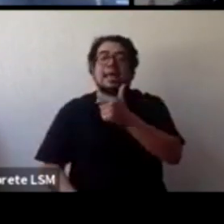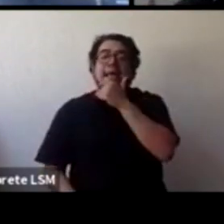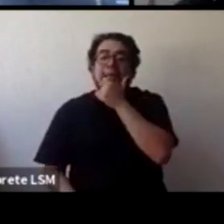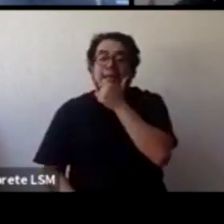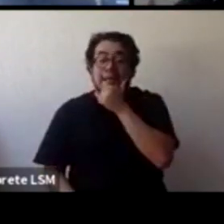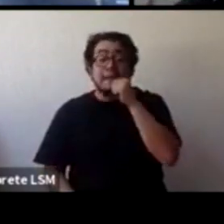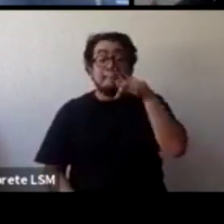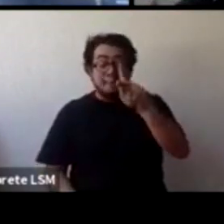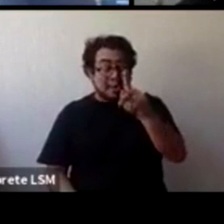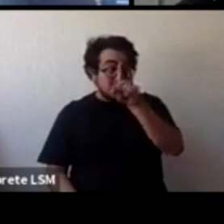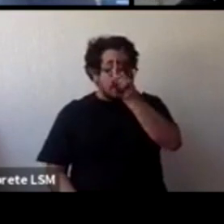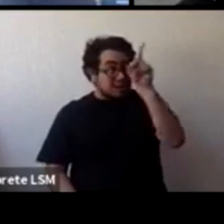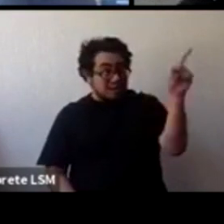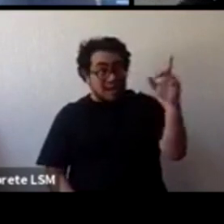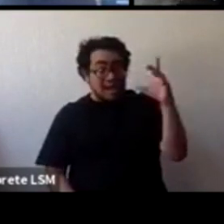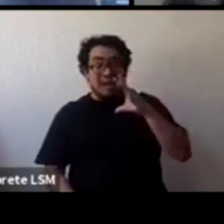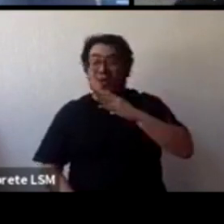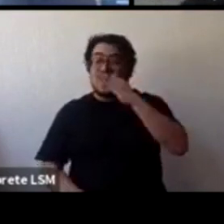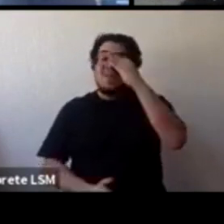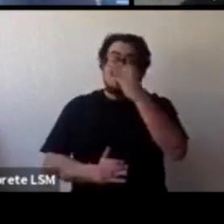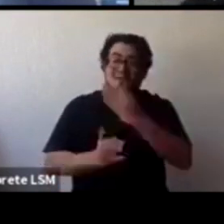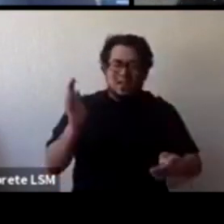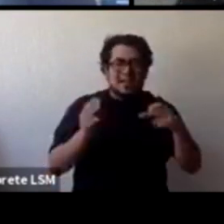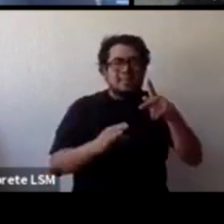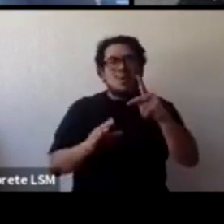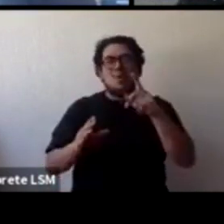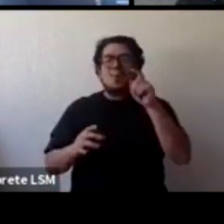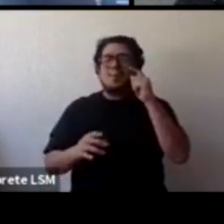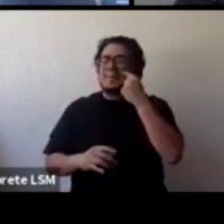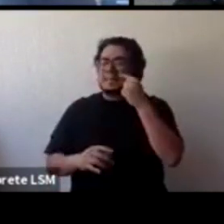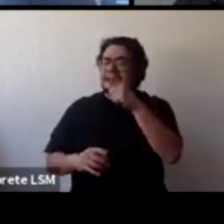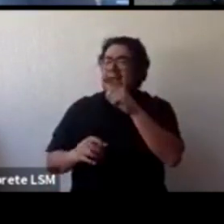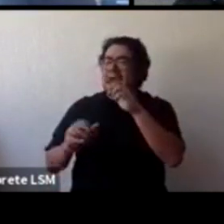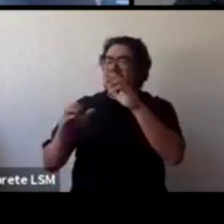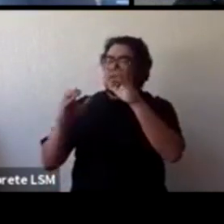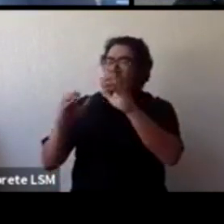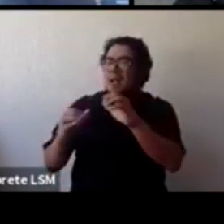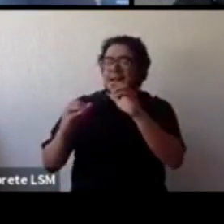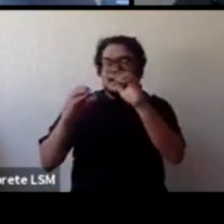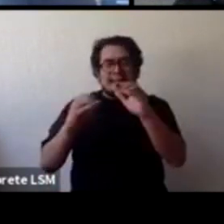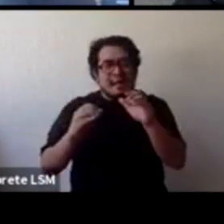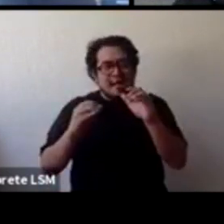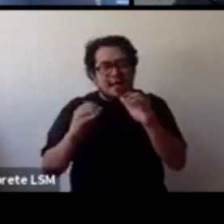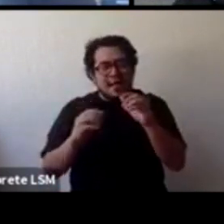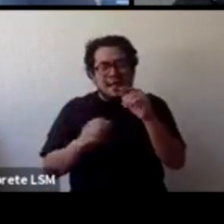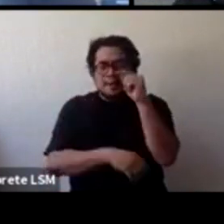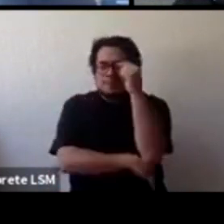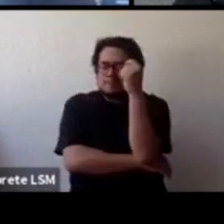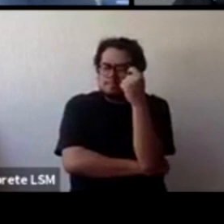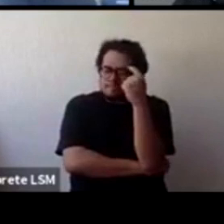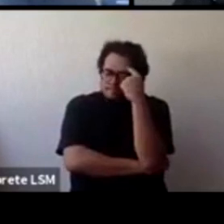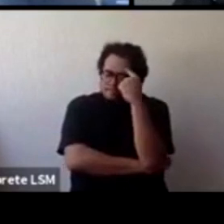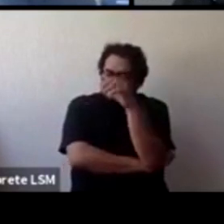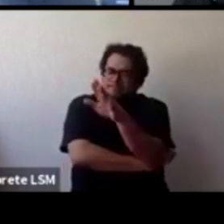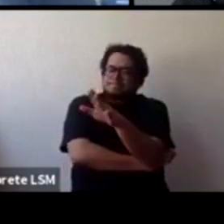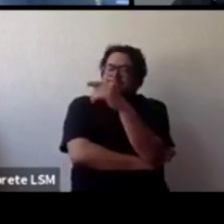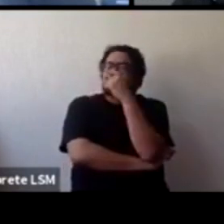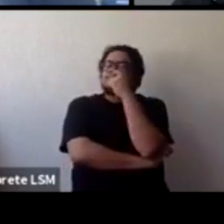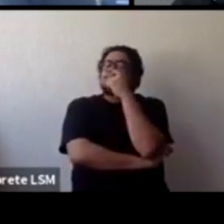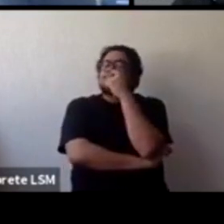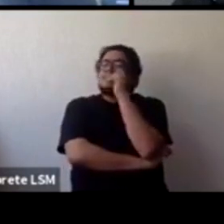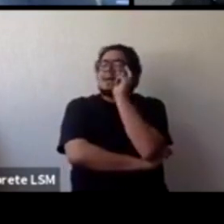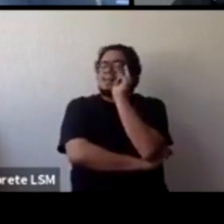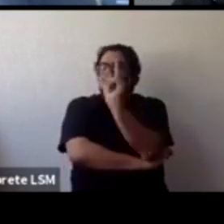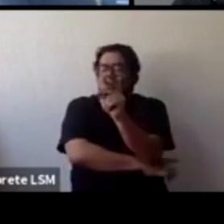mucho y cuando uno mira con un poco más de cuidado esa o sea cómo por qué esa nota uno ve por ejemplo que en